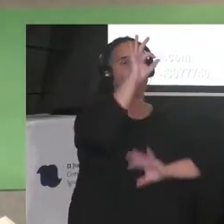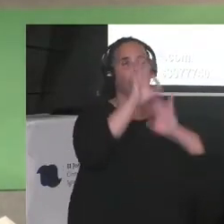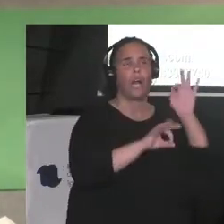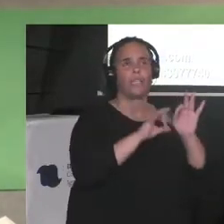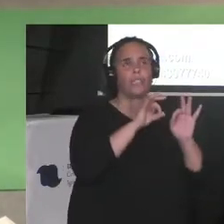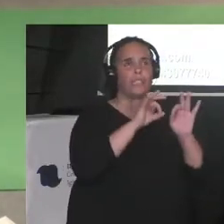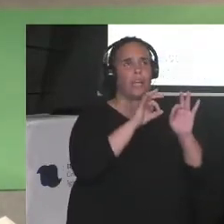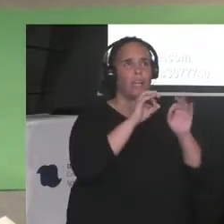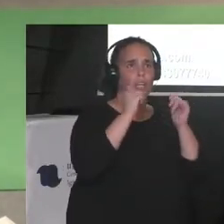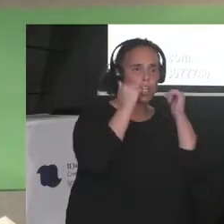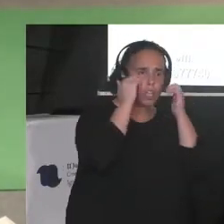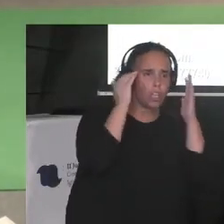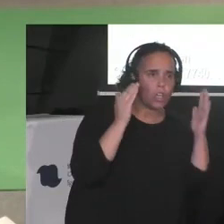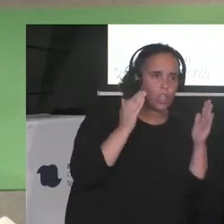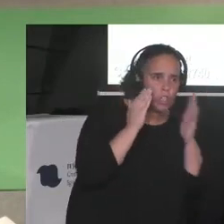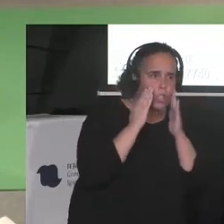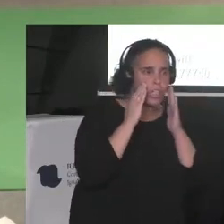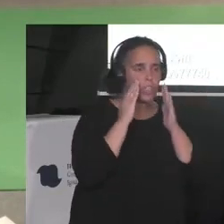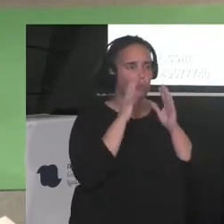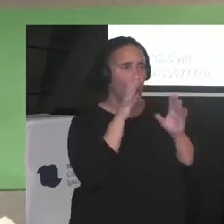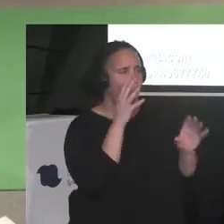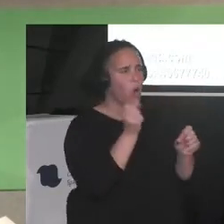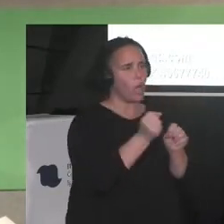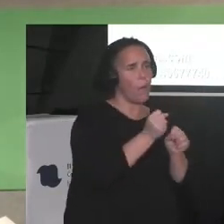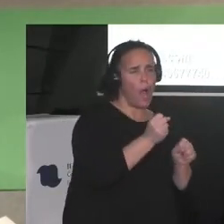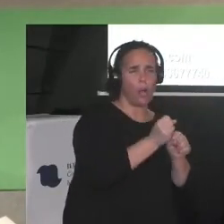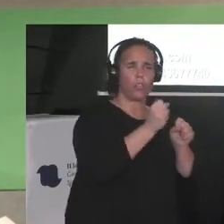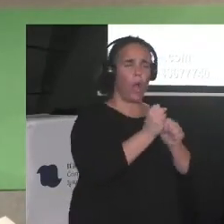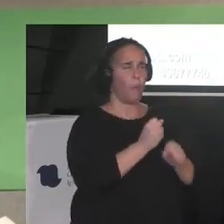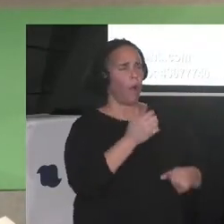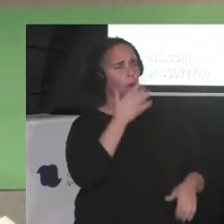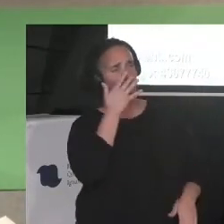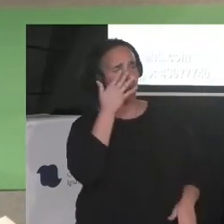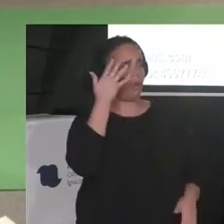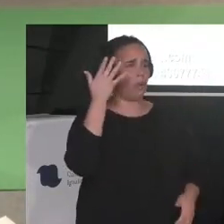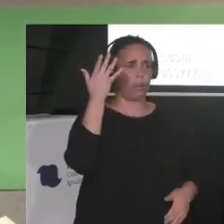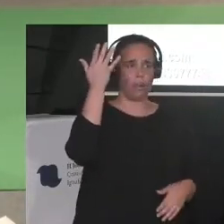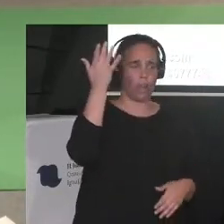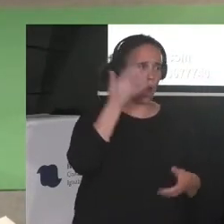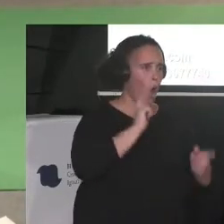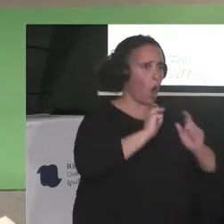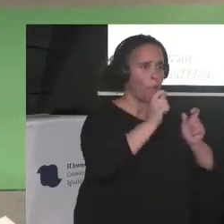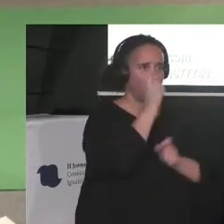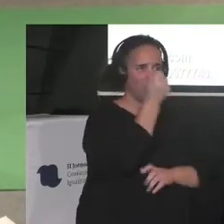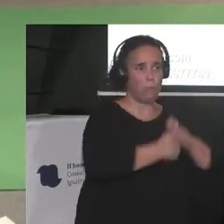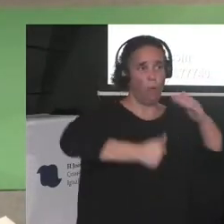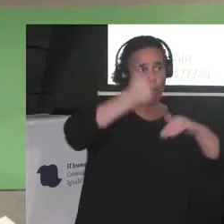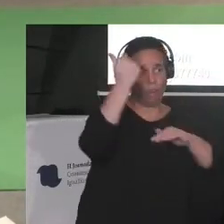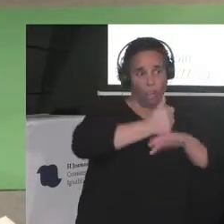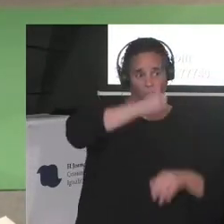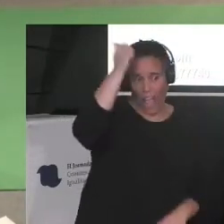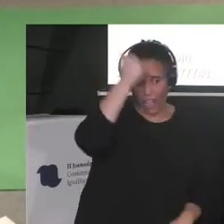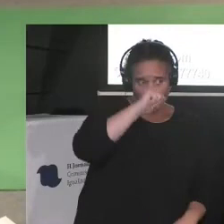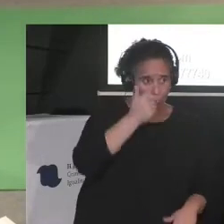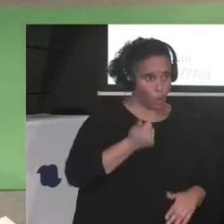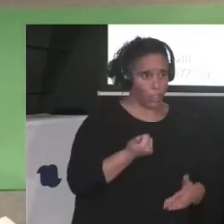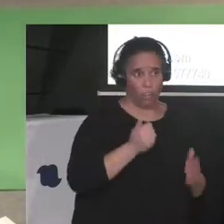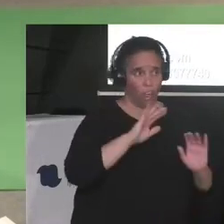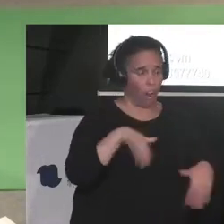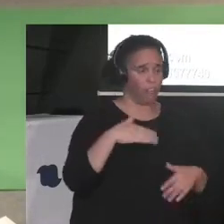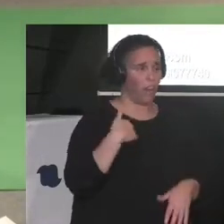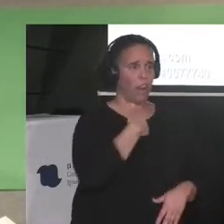labor y se cubre de gloria por ello, el periodismo hegemónico ha tenido históricamente un papel